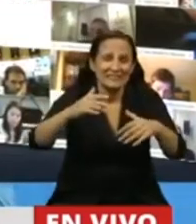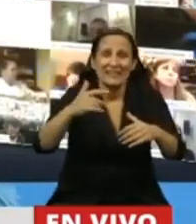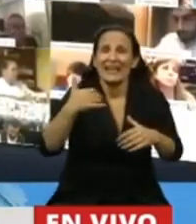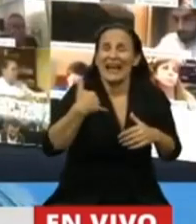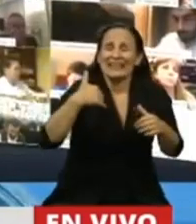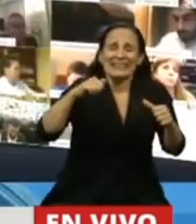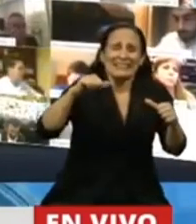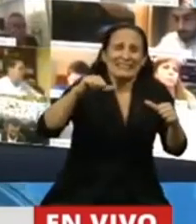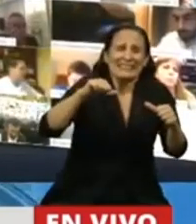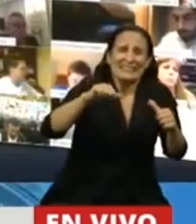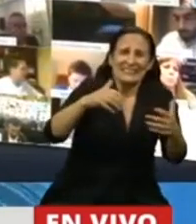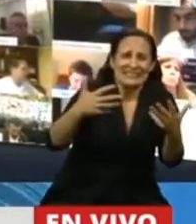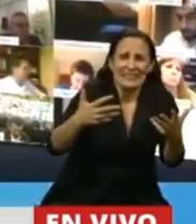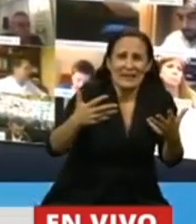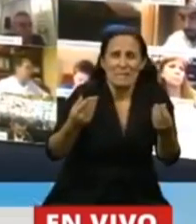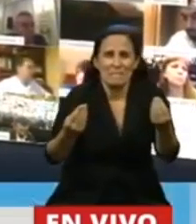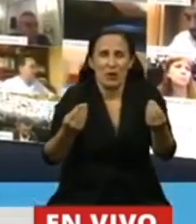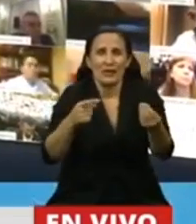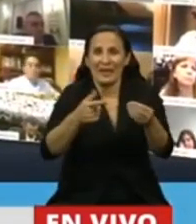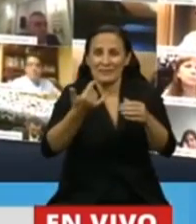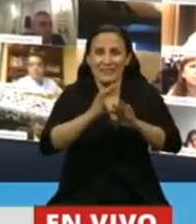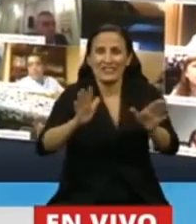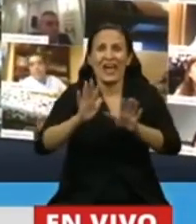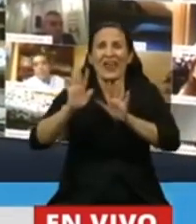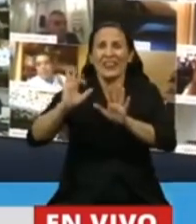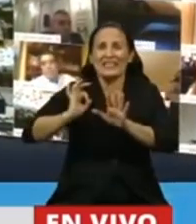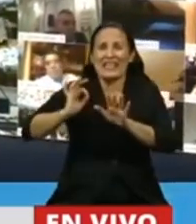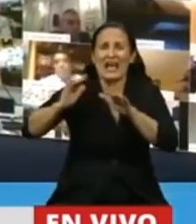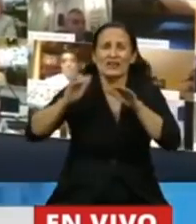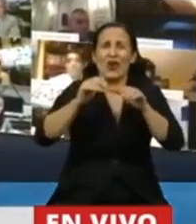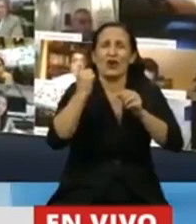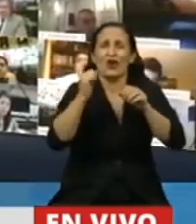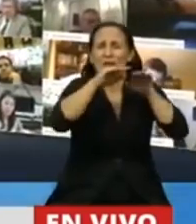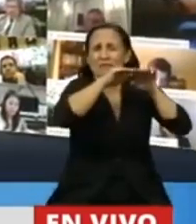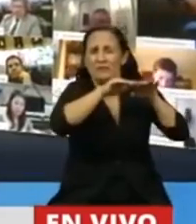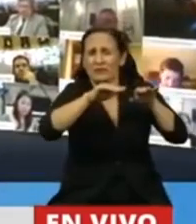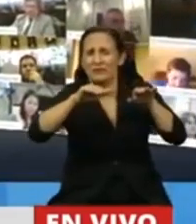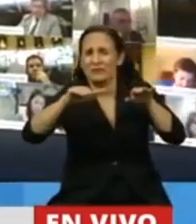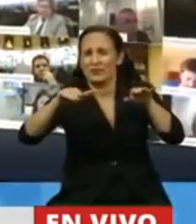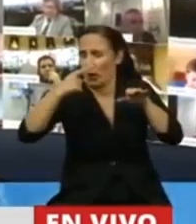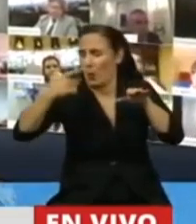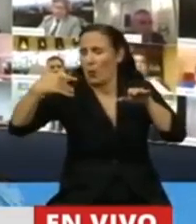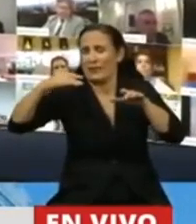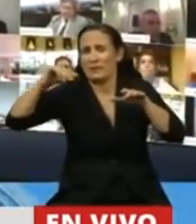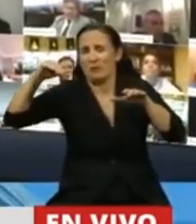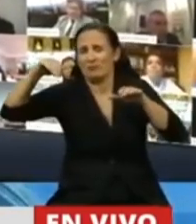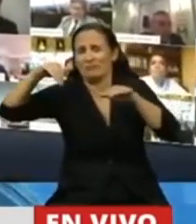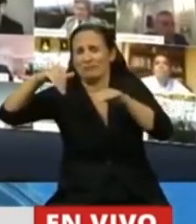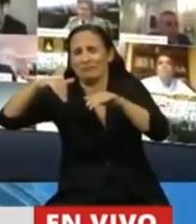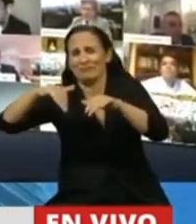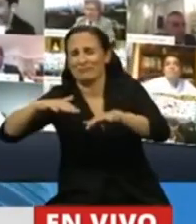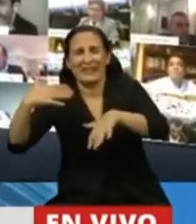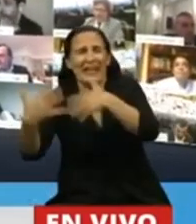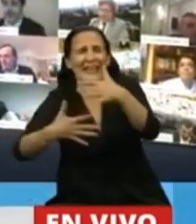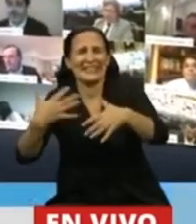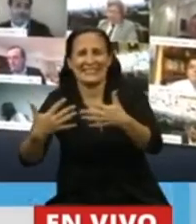ese derrumbe, porque nos agarra con 10 años de estancamiento y los últimos de crisis profunda. Se derrumba la